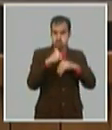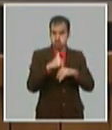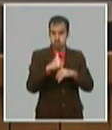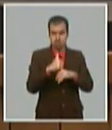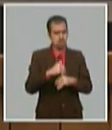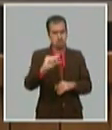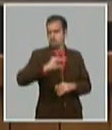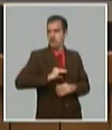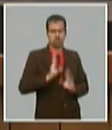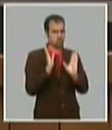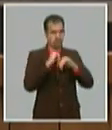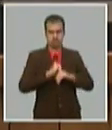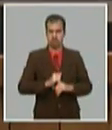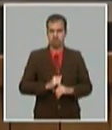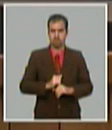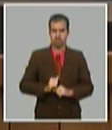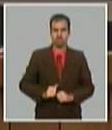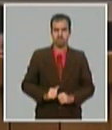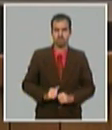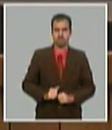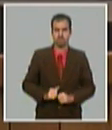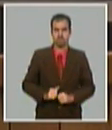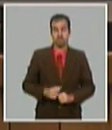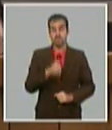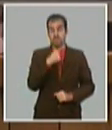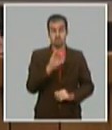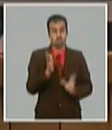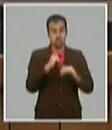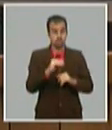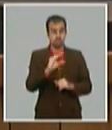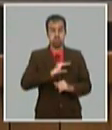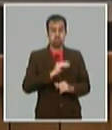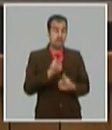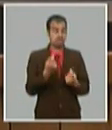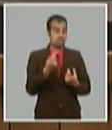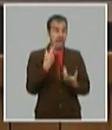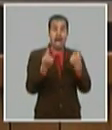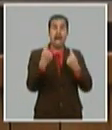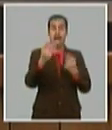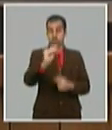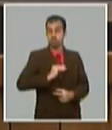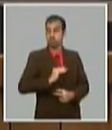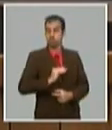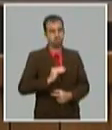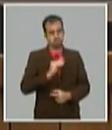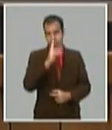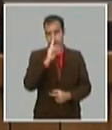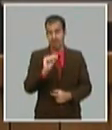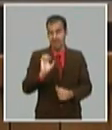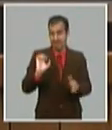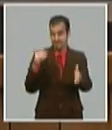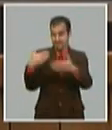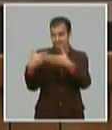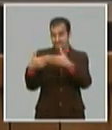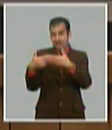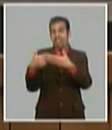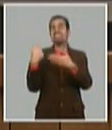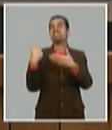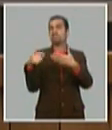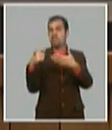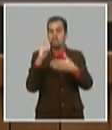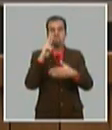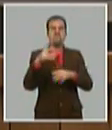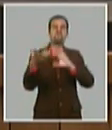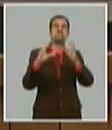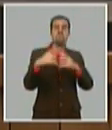lo que no puede pasar ahora es que bueno tampoco tenemos utilidad entonces hace falta que nos den algo el sector empresarial tiene que buscarse la utilidad y tiene